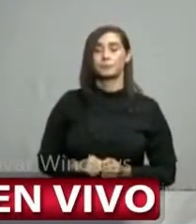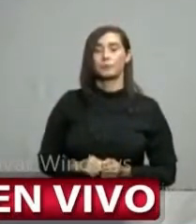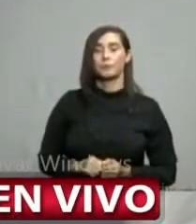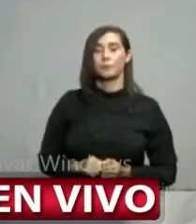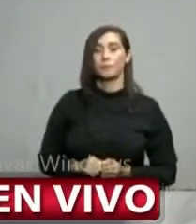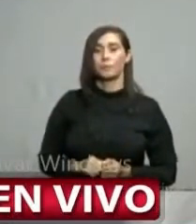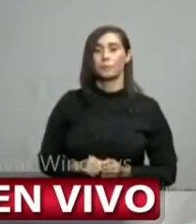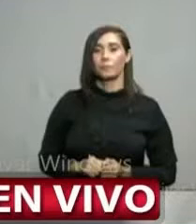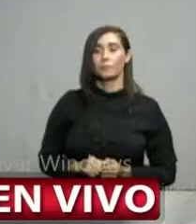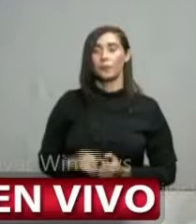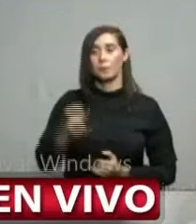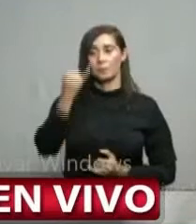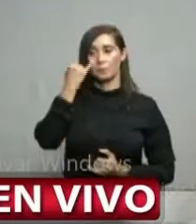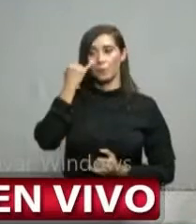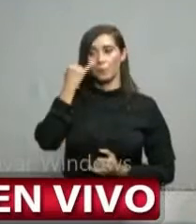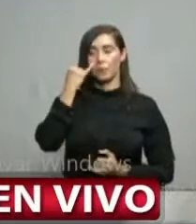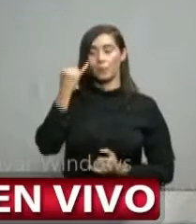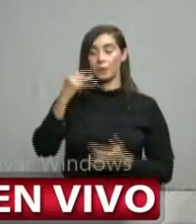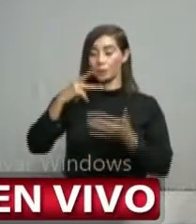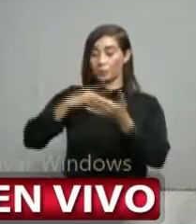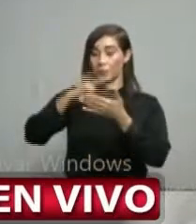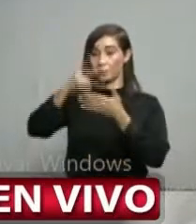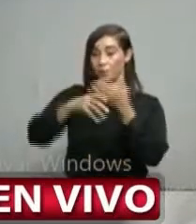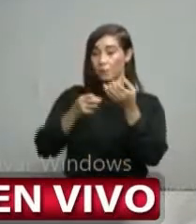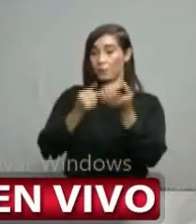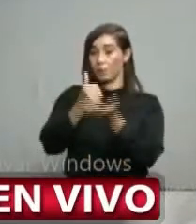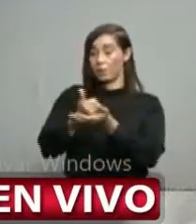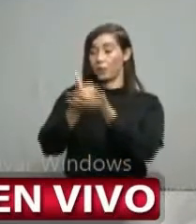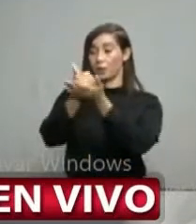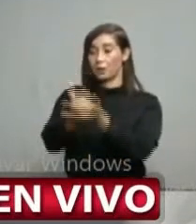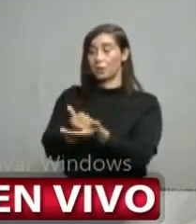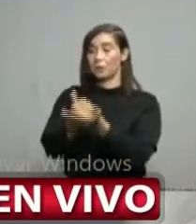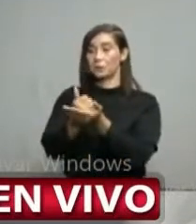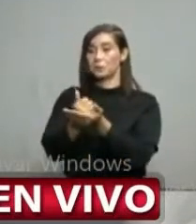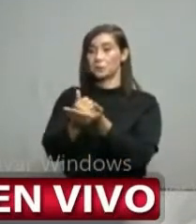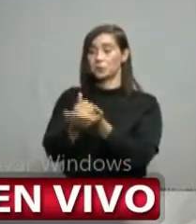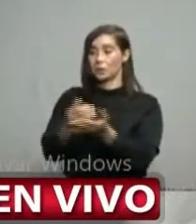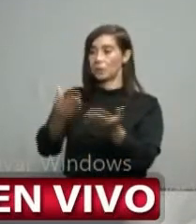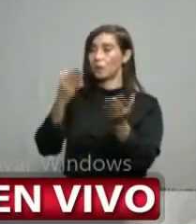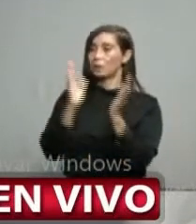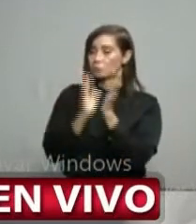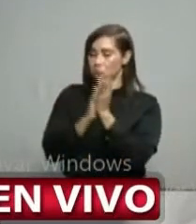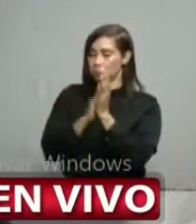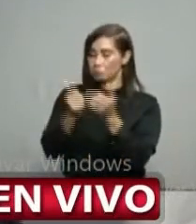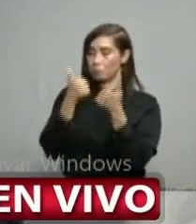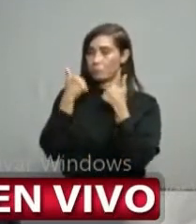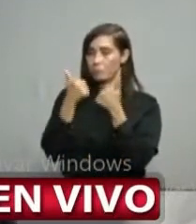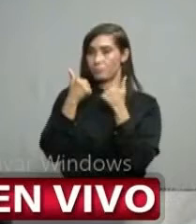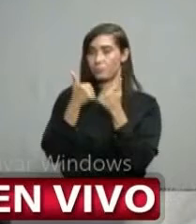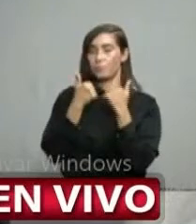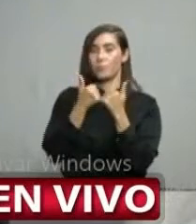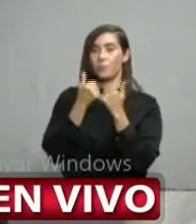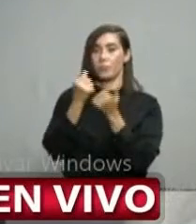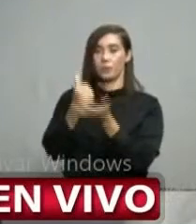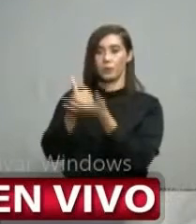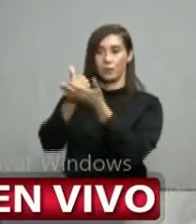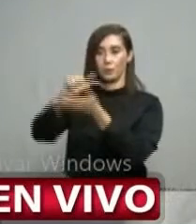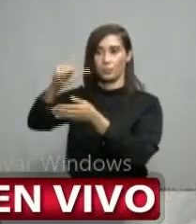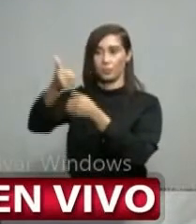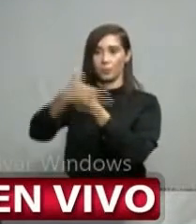desenvolvimiento de ese programa de ayudas de la FAO que lo vemos como muy positivo para